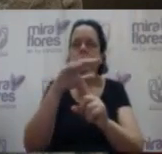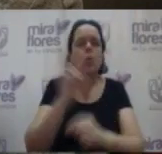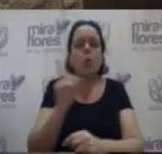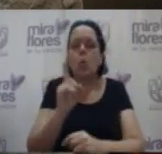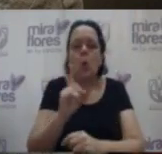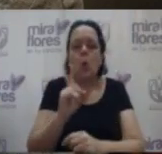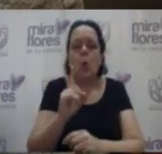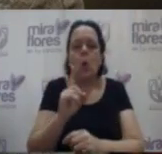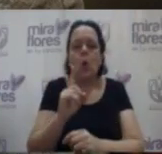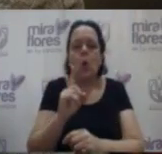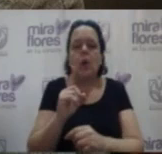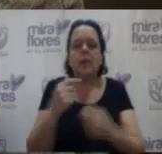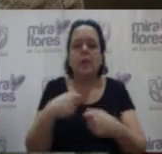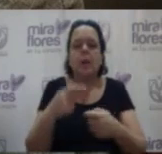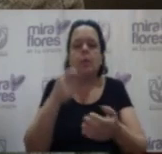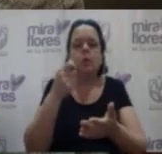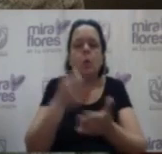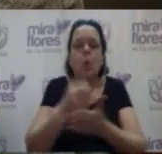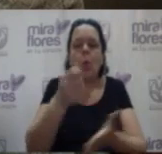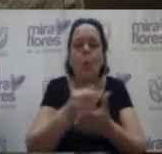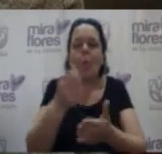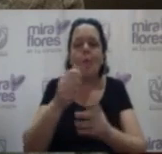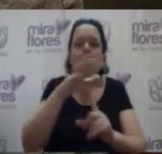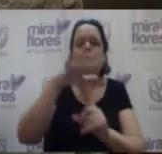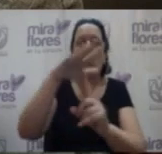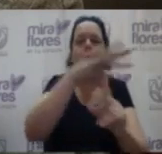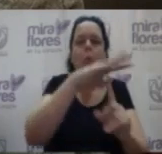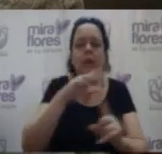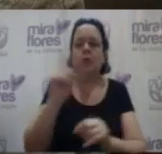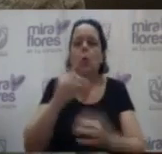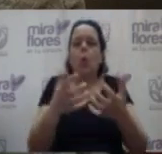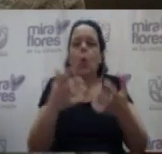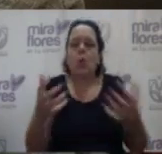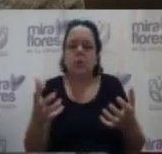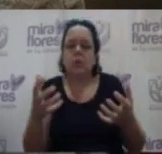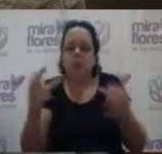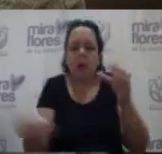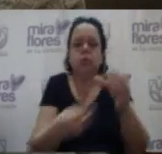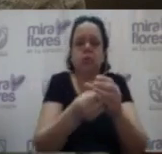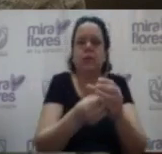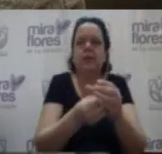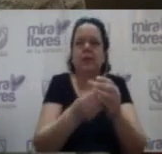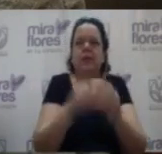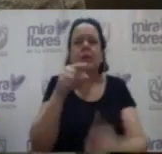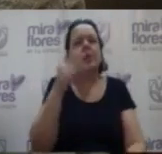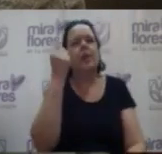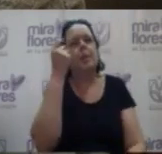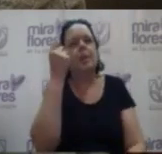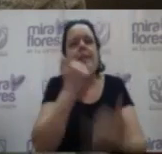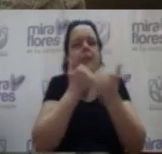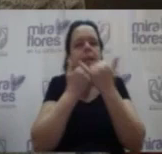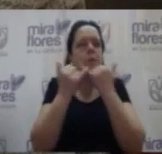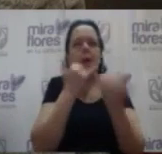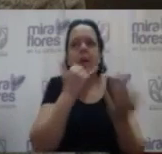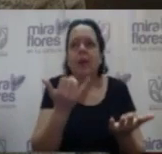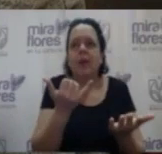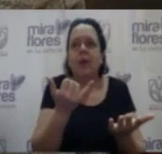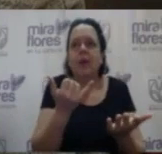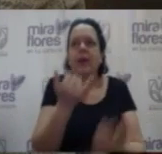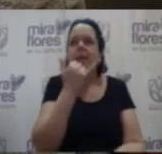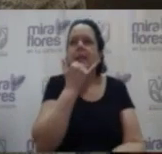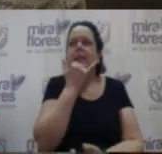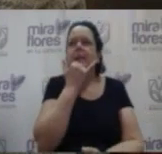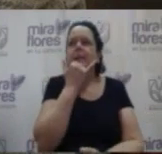drones, no estamos adquiriendo equipamiento para el sistema de drones. Entonces, quiero que me entiendan que está equivocado. Y está